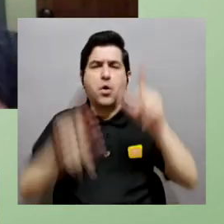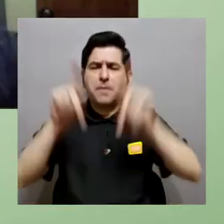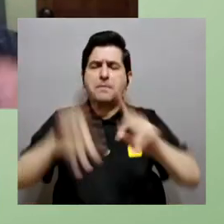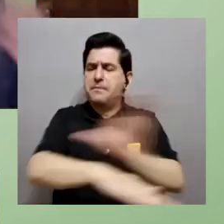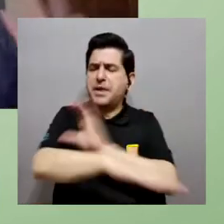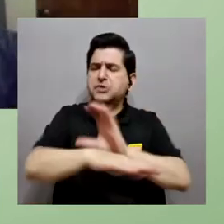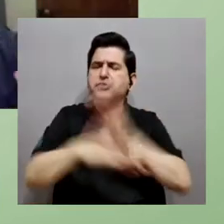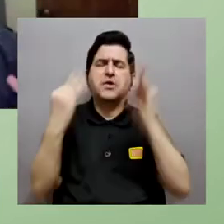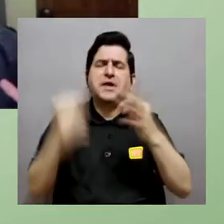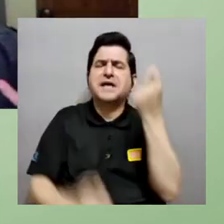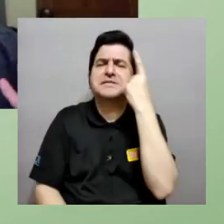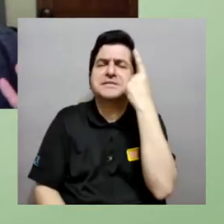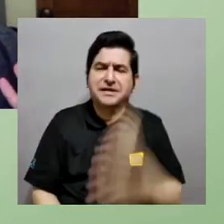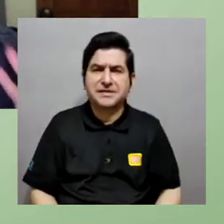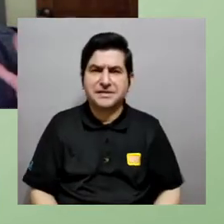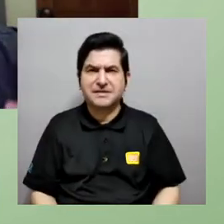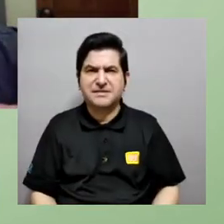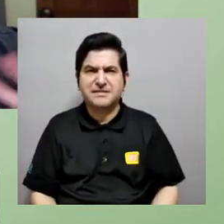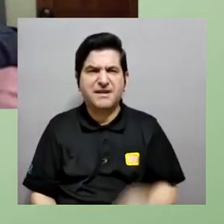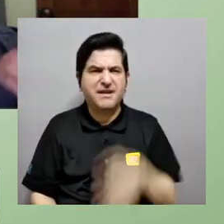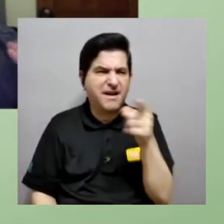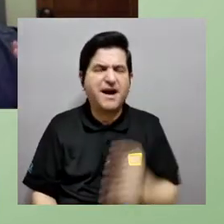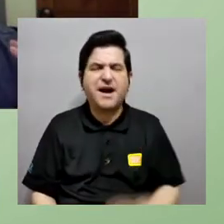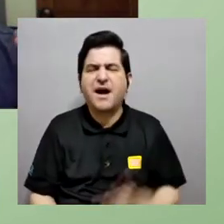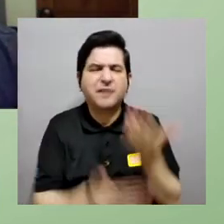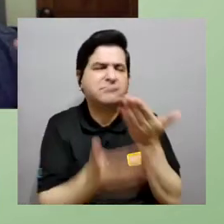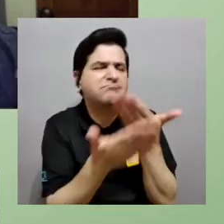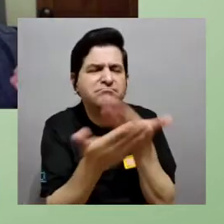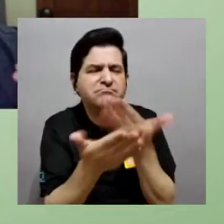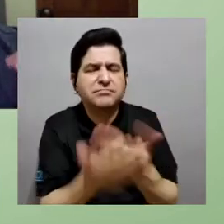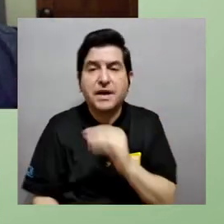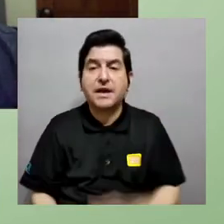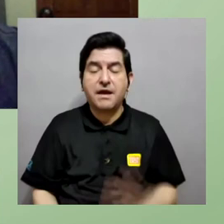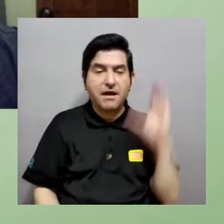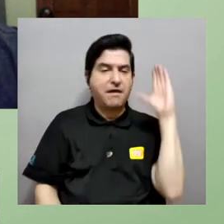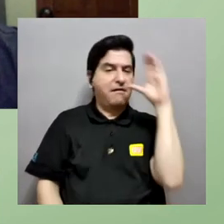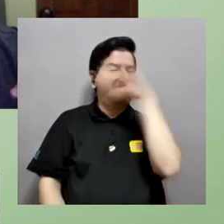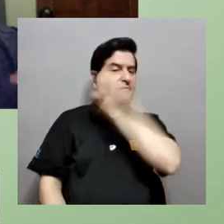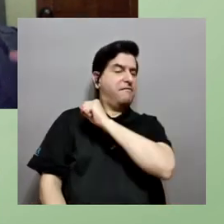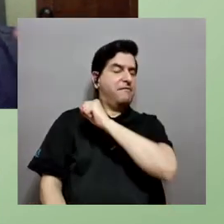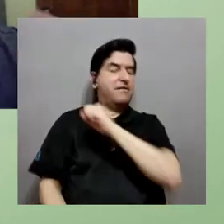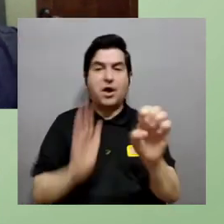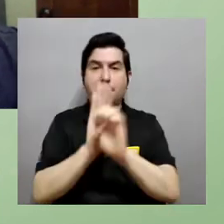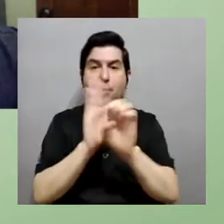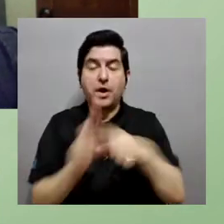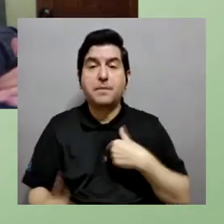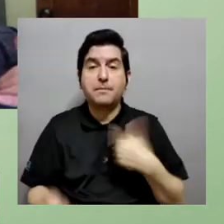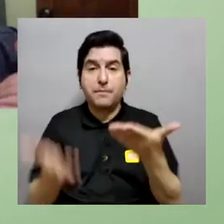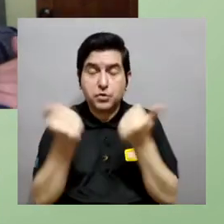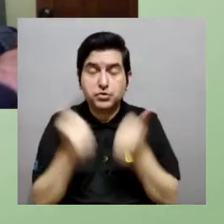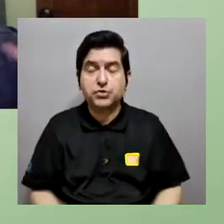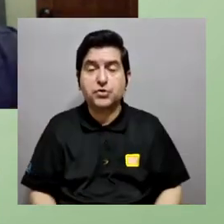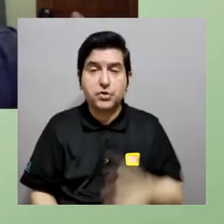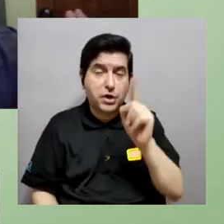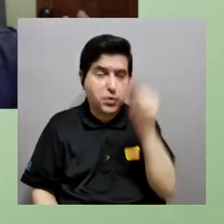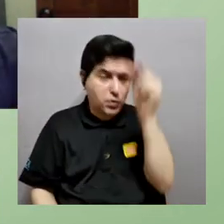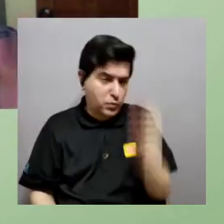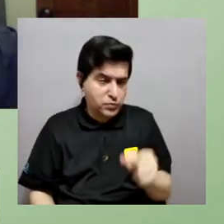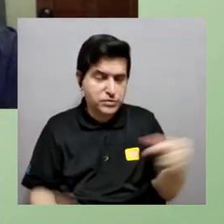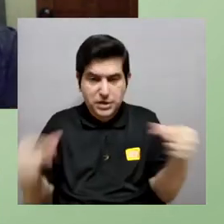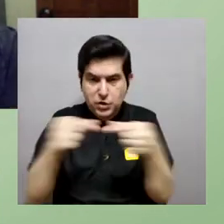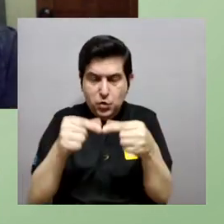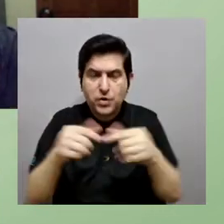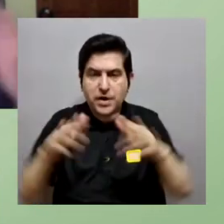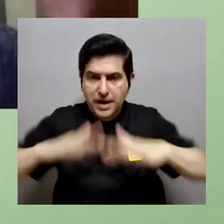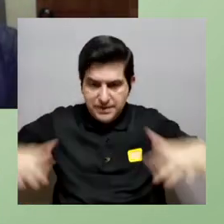en un bioreactor sino que están en las computadoras tratando de entender teóricamente de simular y de predecir